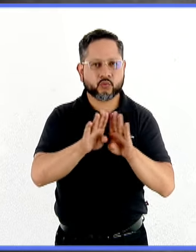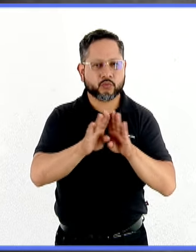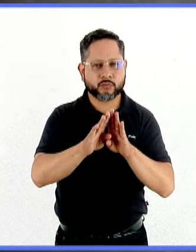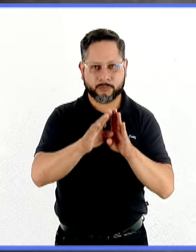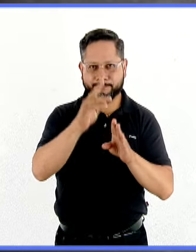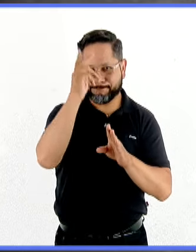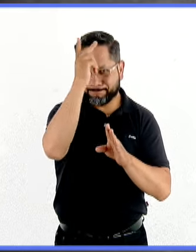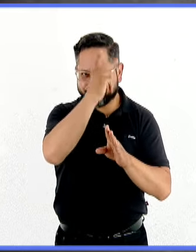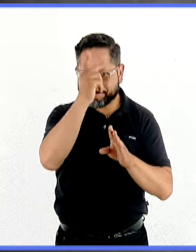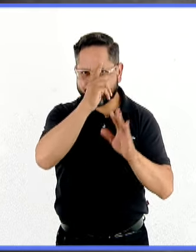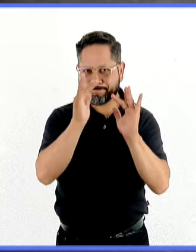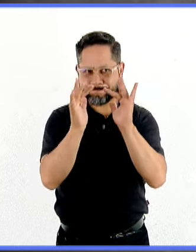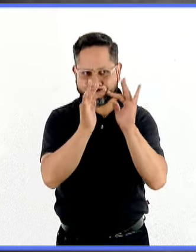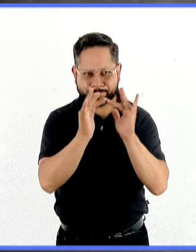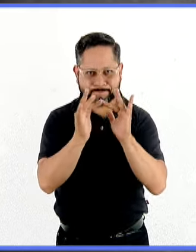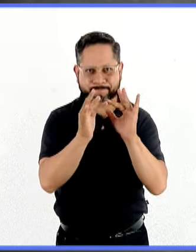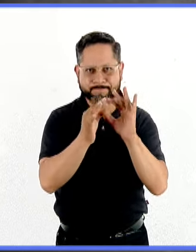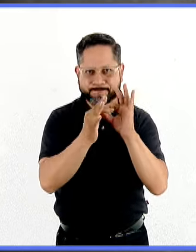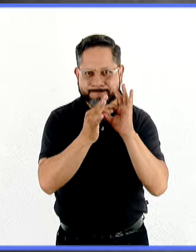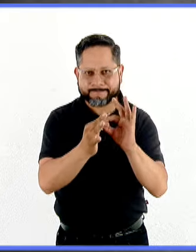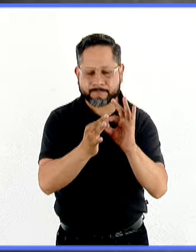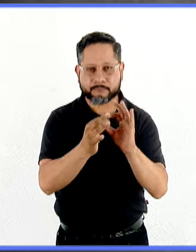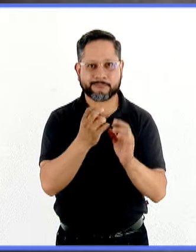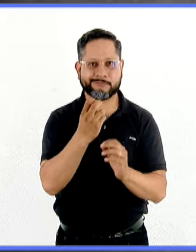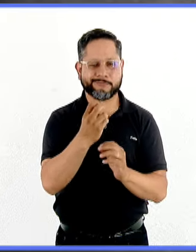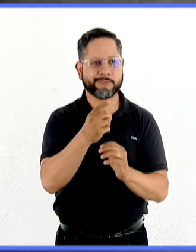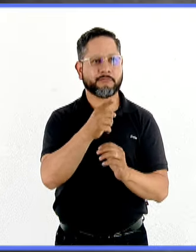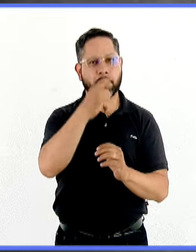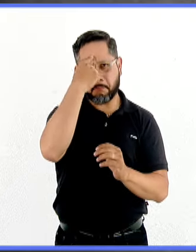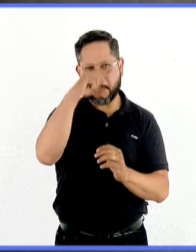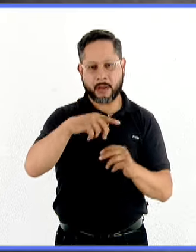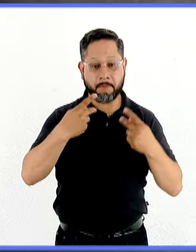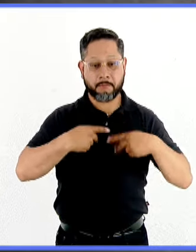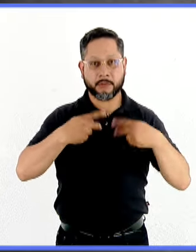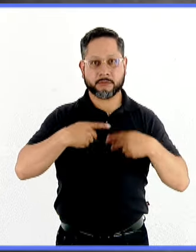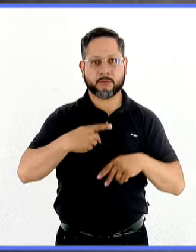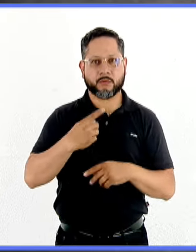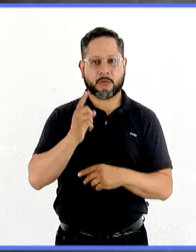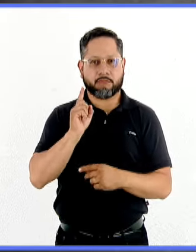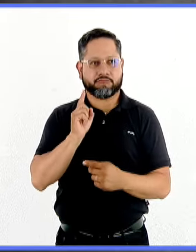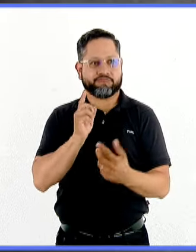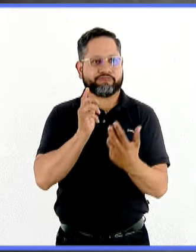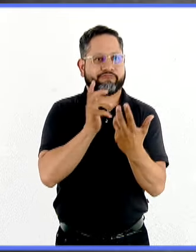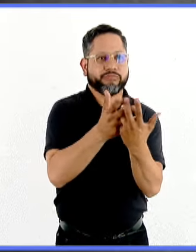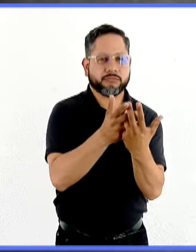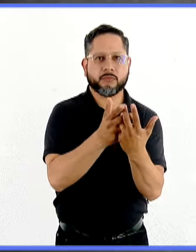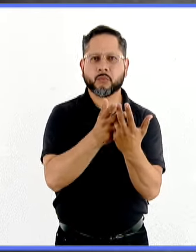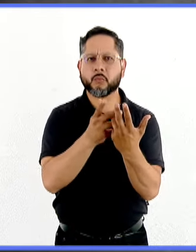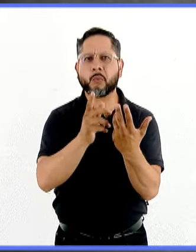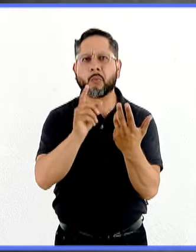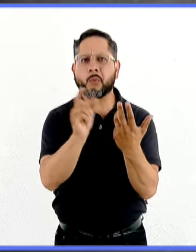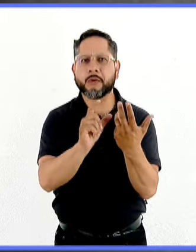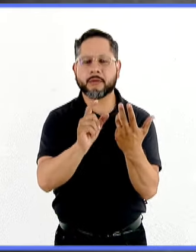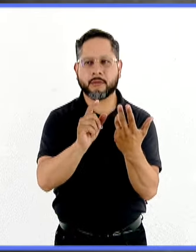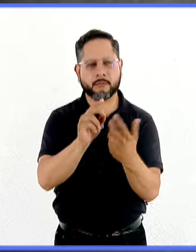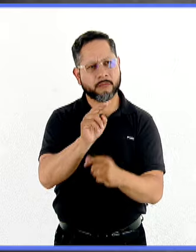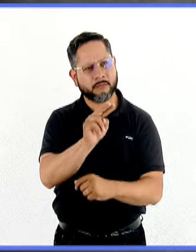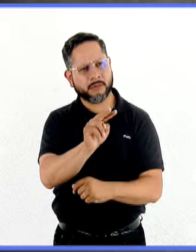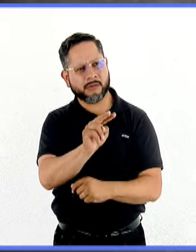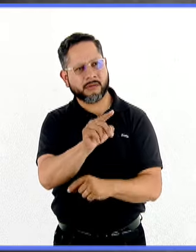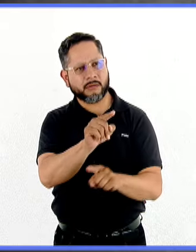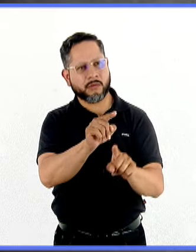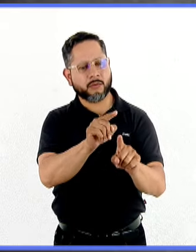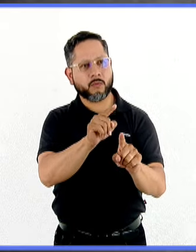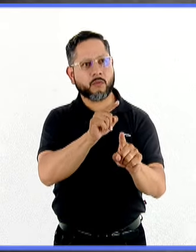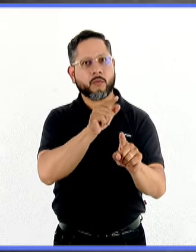diferentes escenarios que facilitan la situación de adaptación del sujeto. Ahora, entonces, ¿cuándo sucede? Cuando observamos que el sujeto es